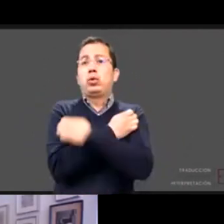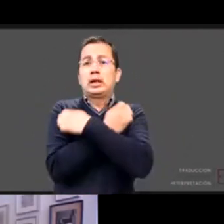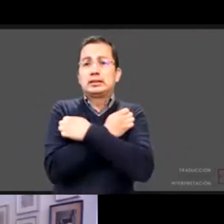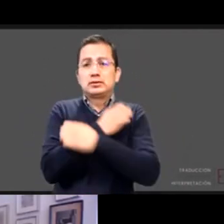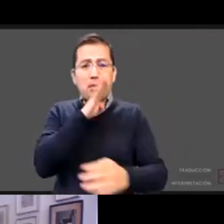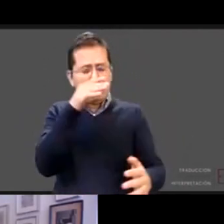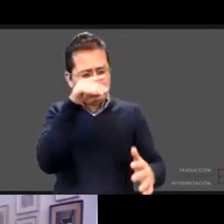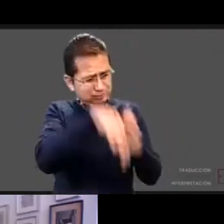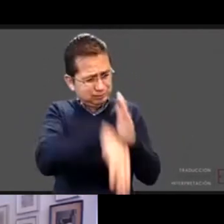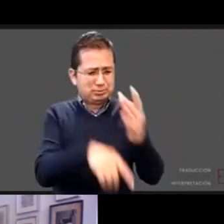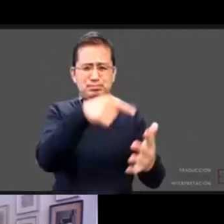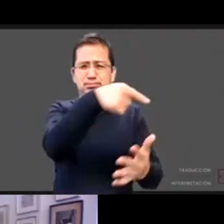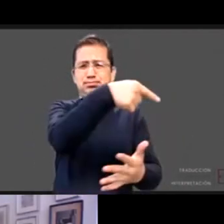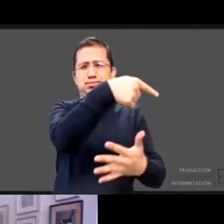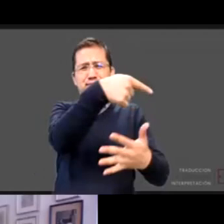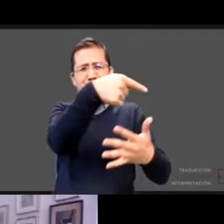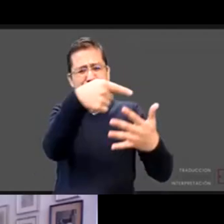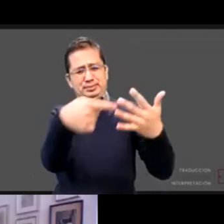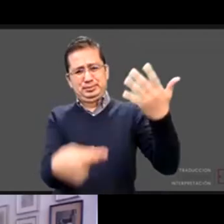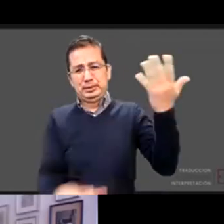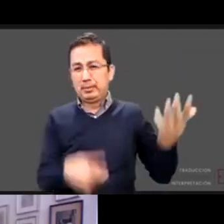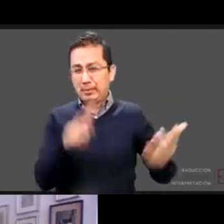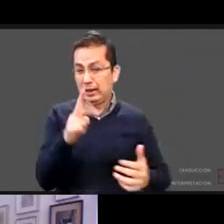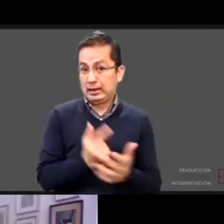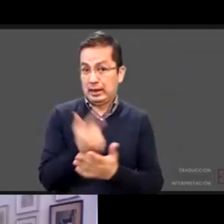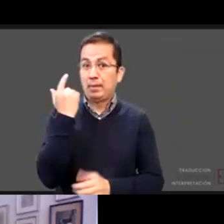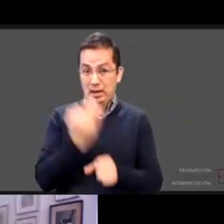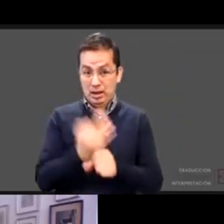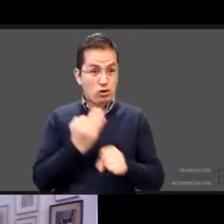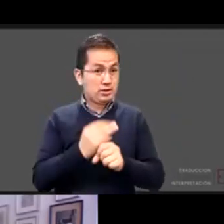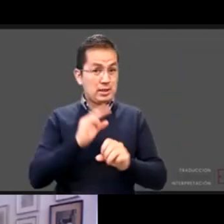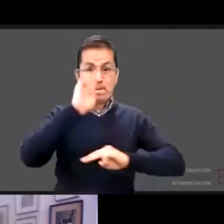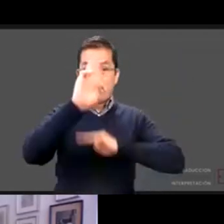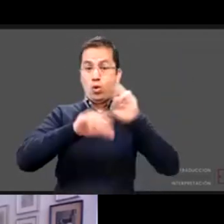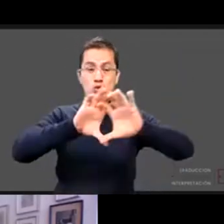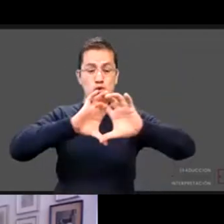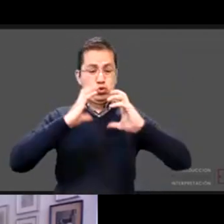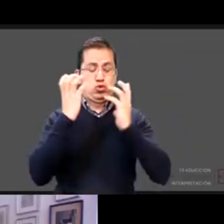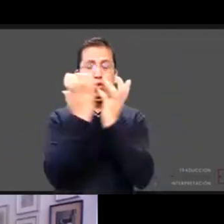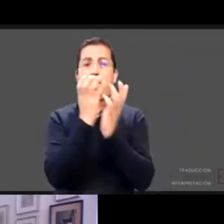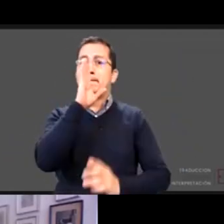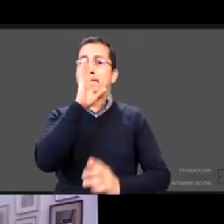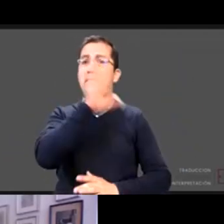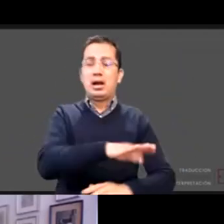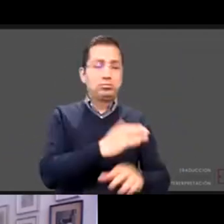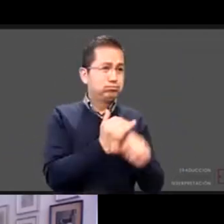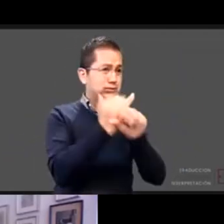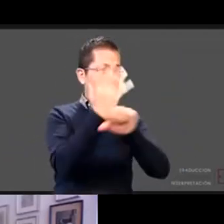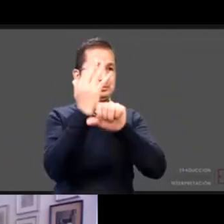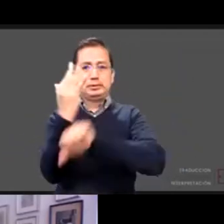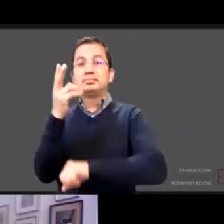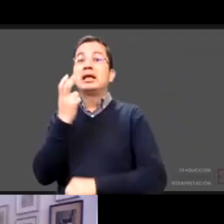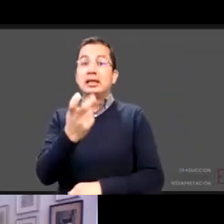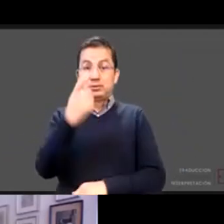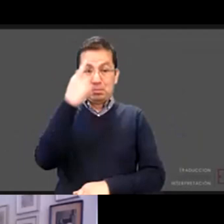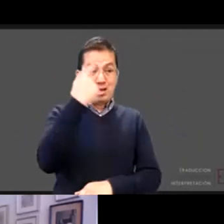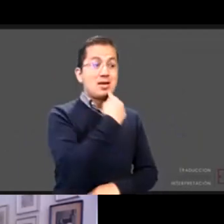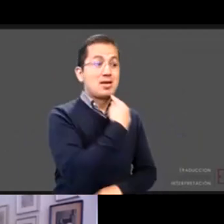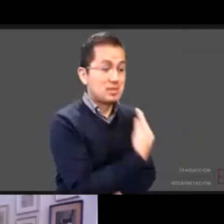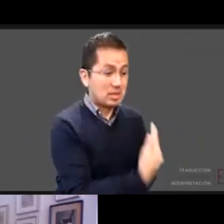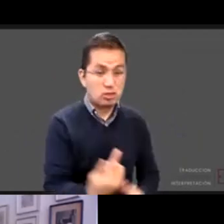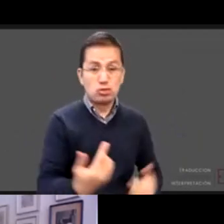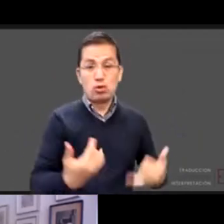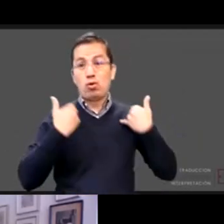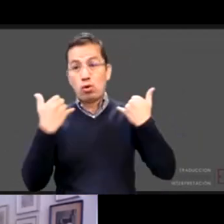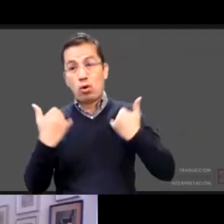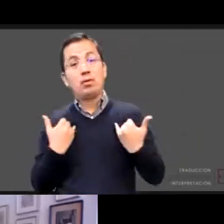muy fuerte en el mundo y que sin duda va a tener un efecto y lo tiene ya directamente en los niños y las niñas en el